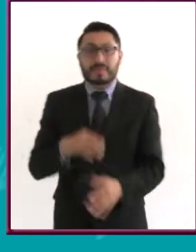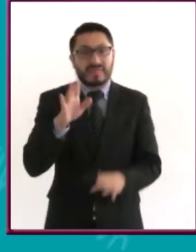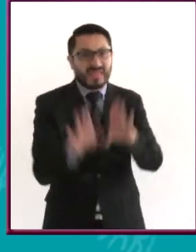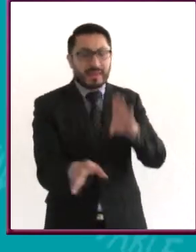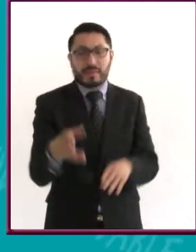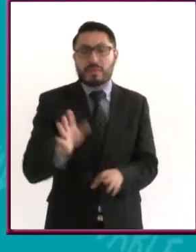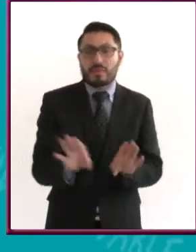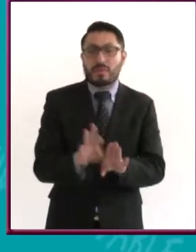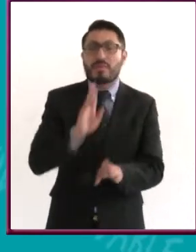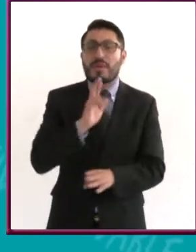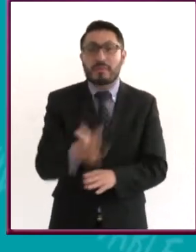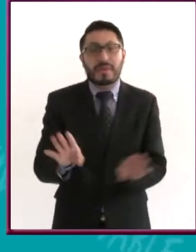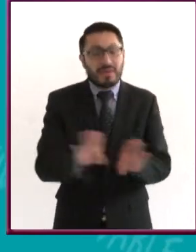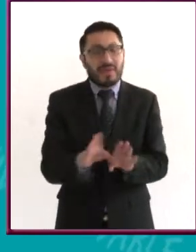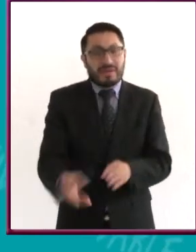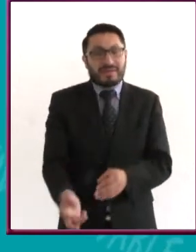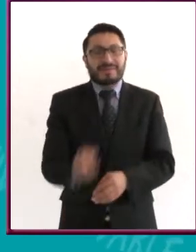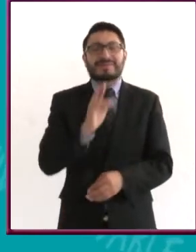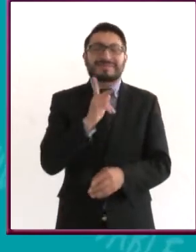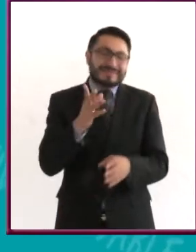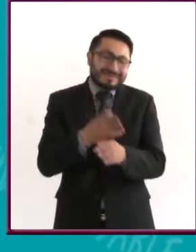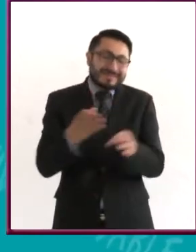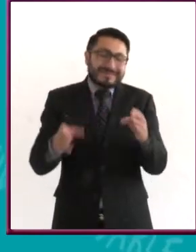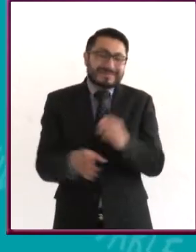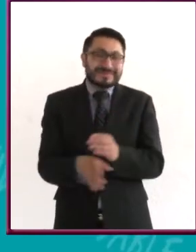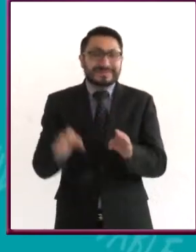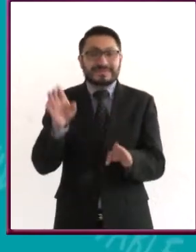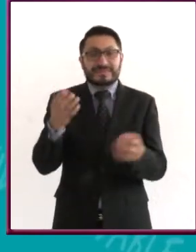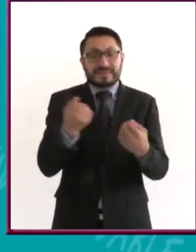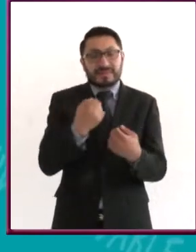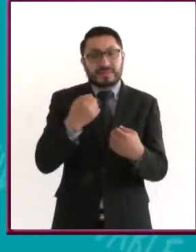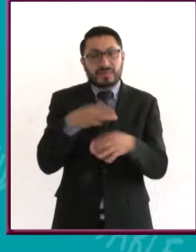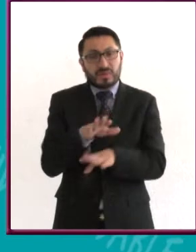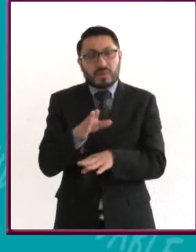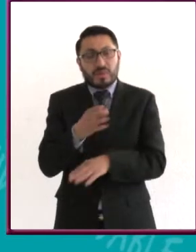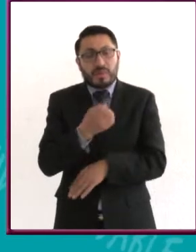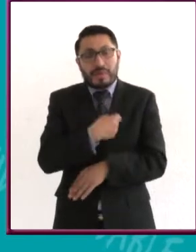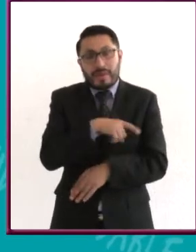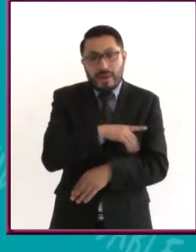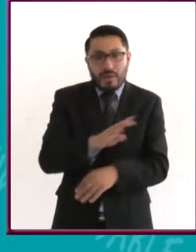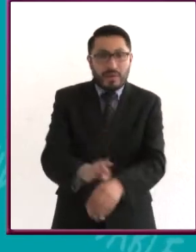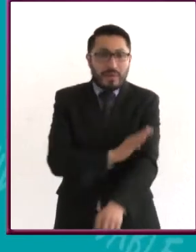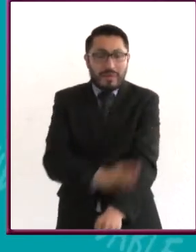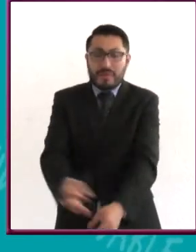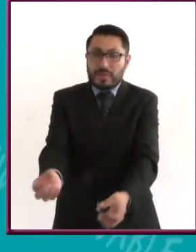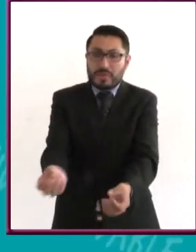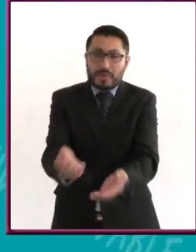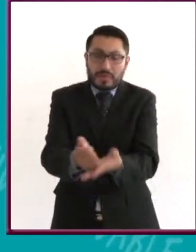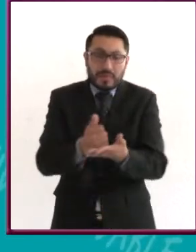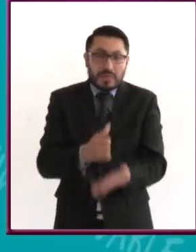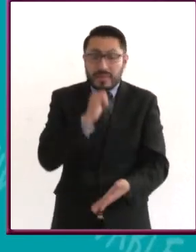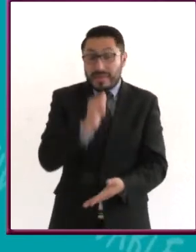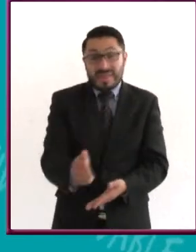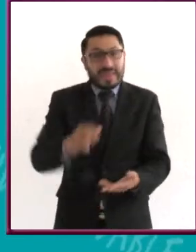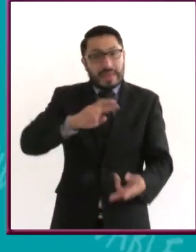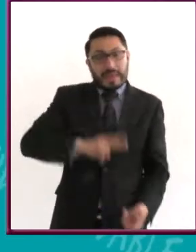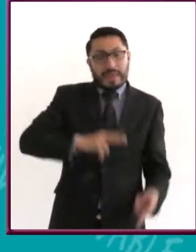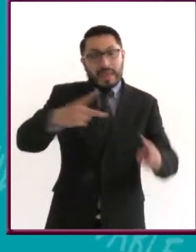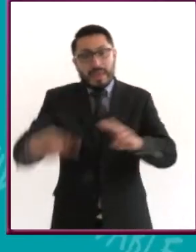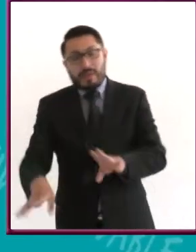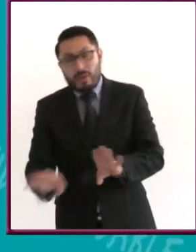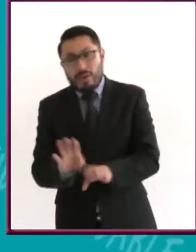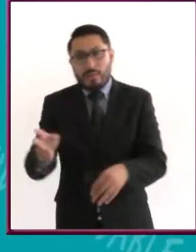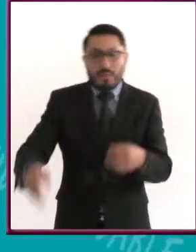preferimos recompensarnos con cosas que en términos de salud y bienestar no aportan nada y al contrario pueden